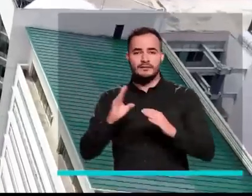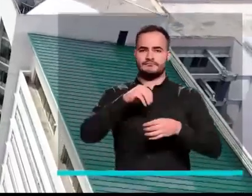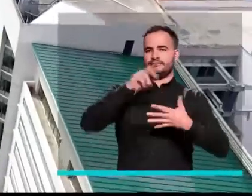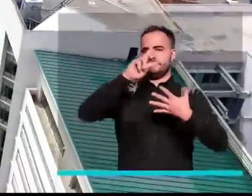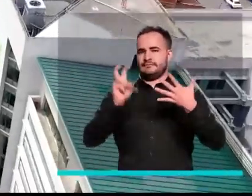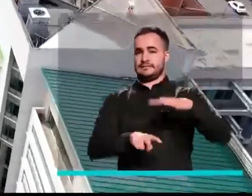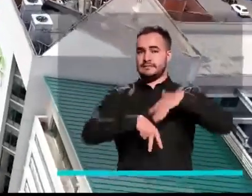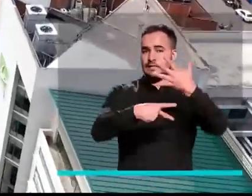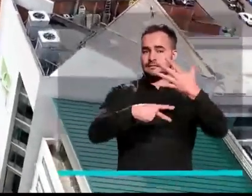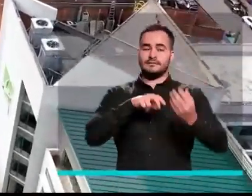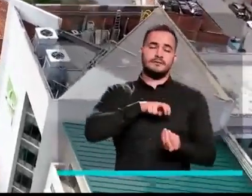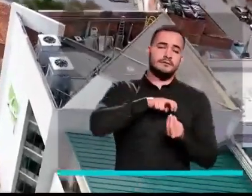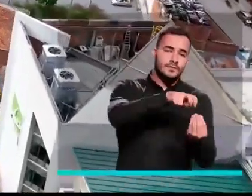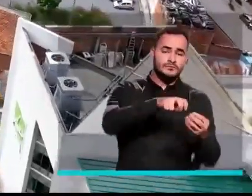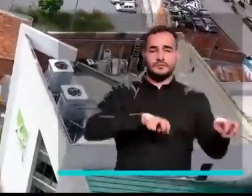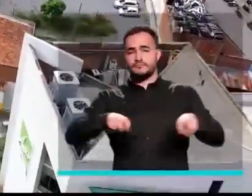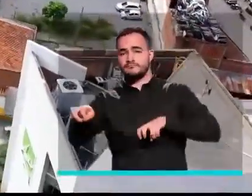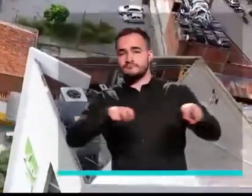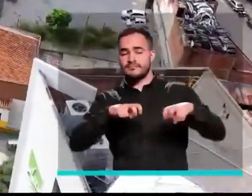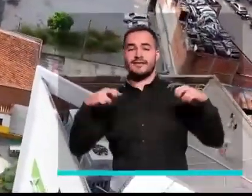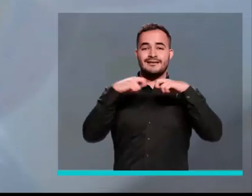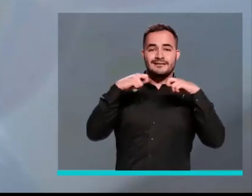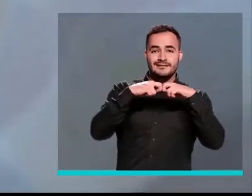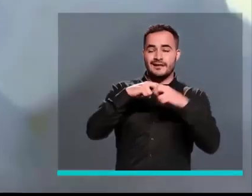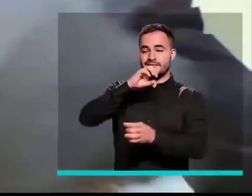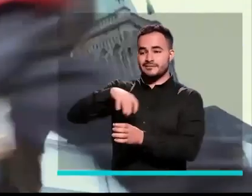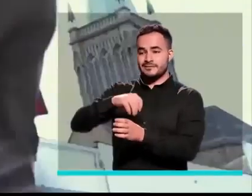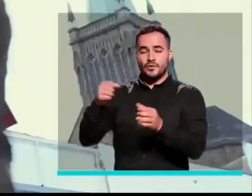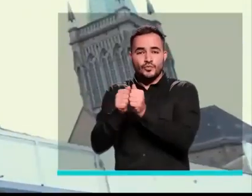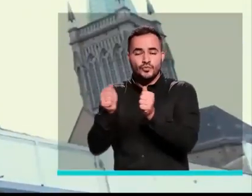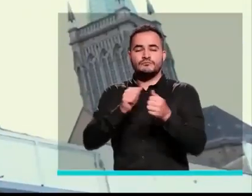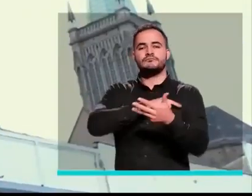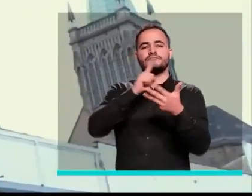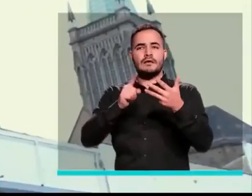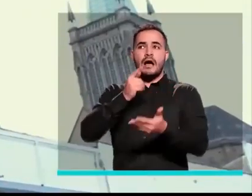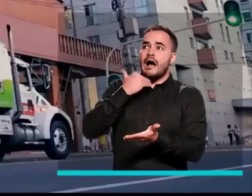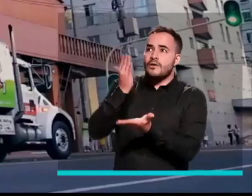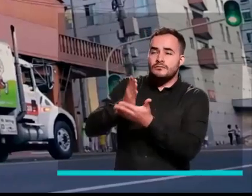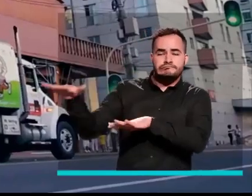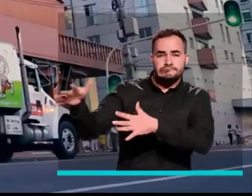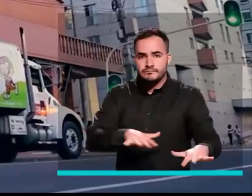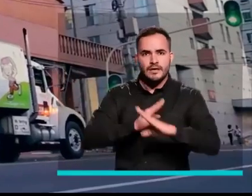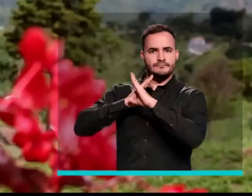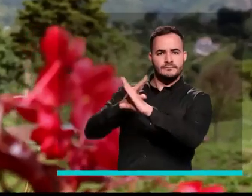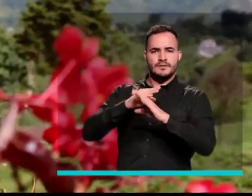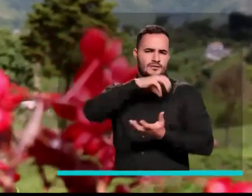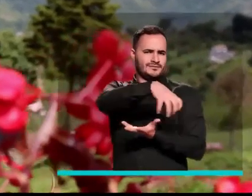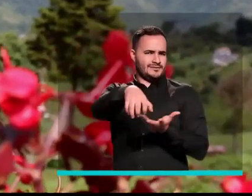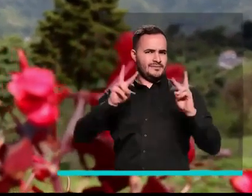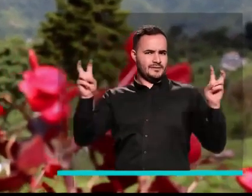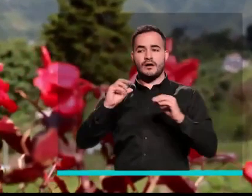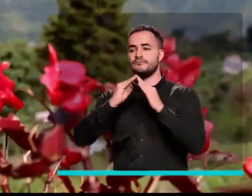cuenta con acciones en siete sectores como transporte y movilidad, energía, residuos sólidos, riesgo de desastres,